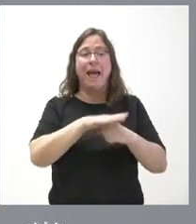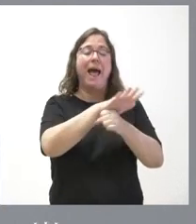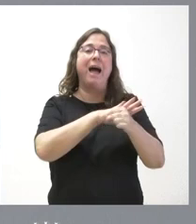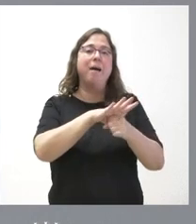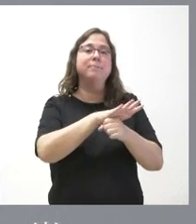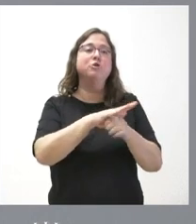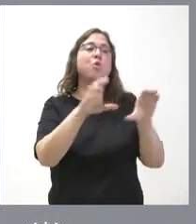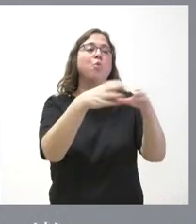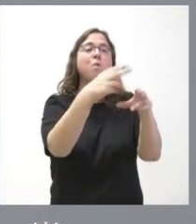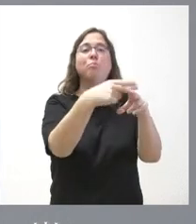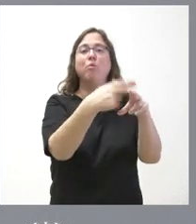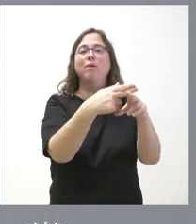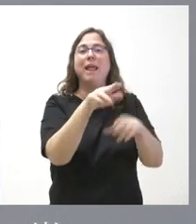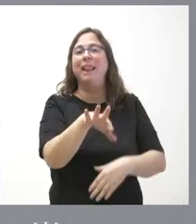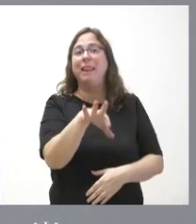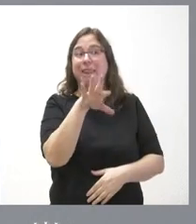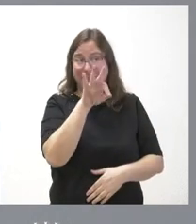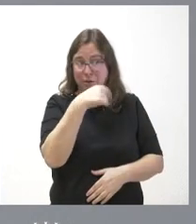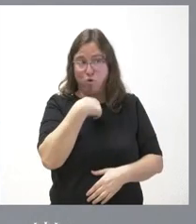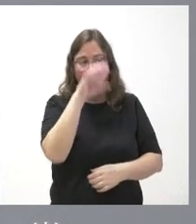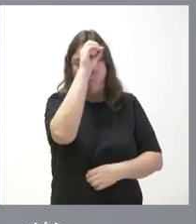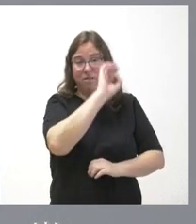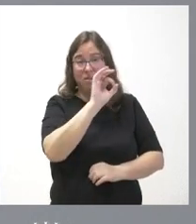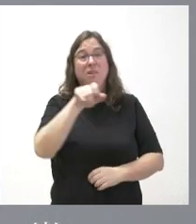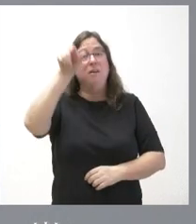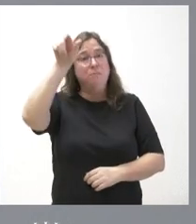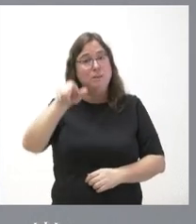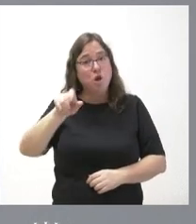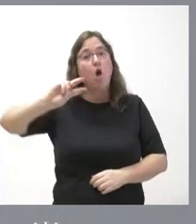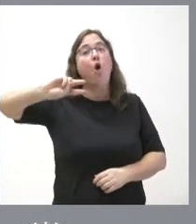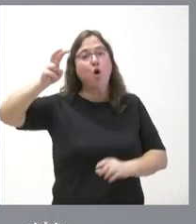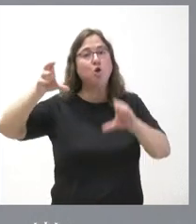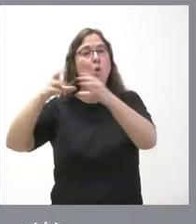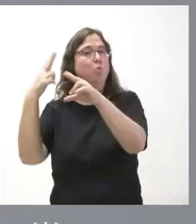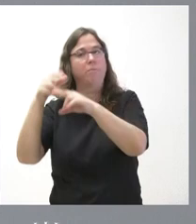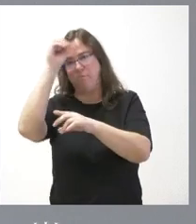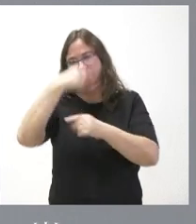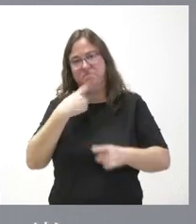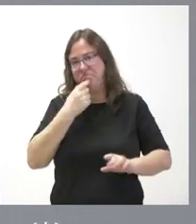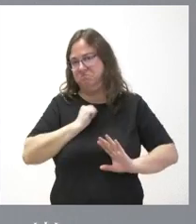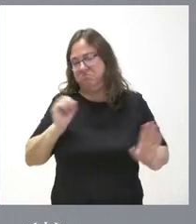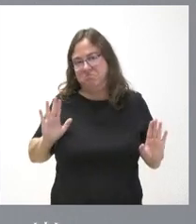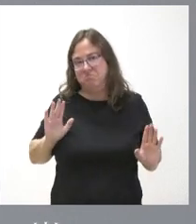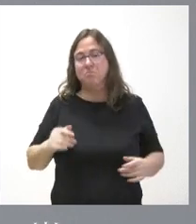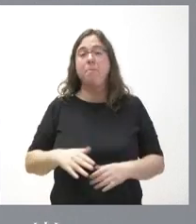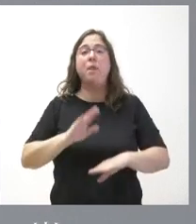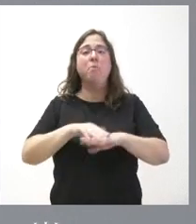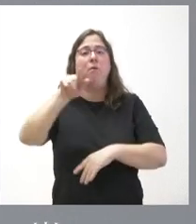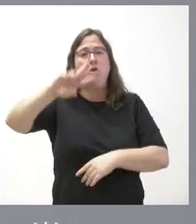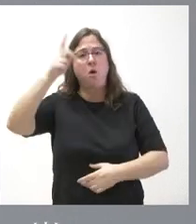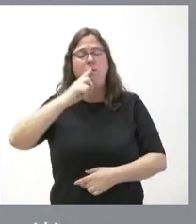partido político de las decisiones. Mucho menos voy a opinar sobre lo que piensen otros partidos políticos o otras personas de otros partidos políticos. Por tanto,